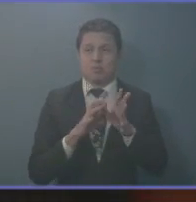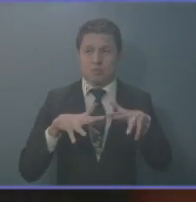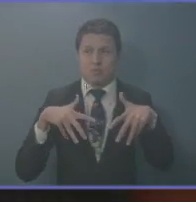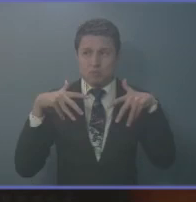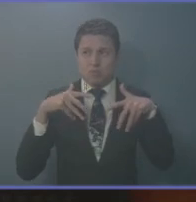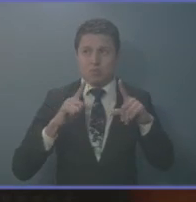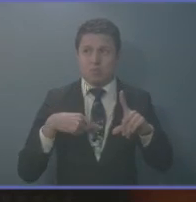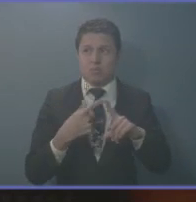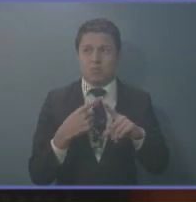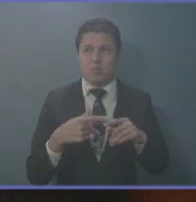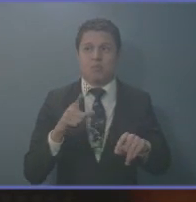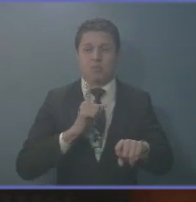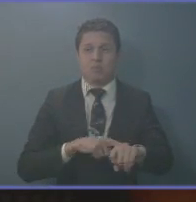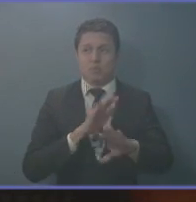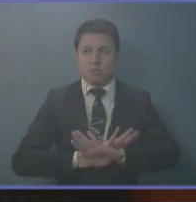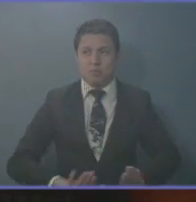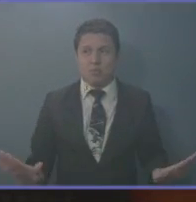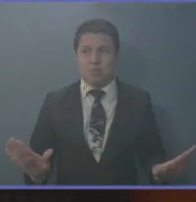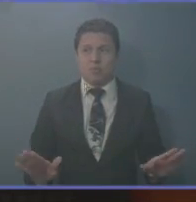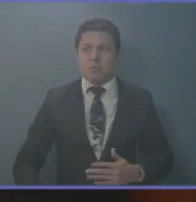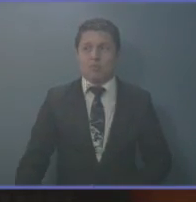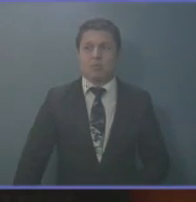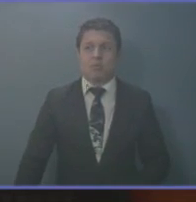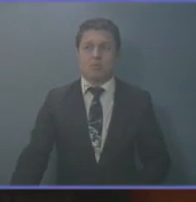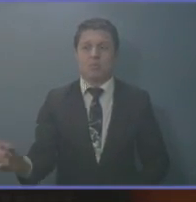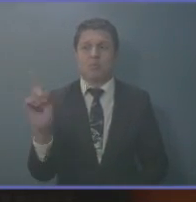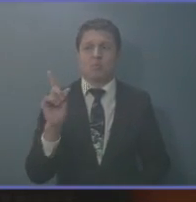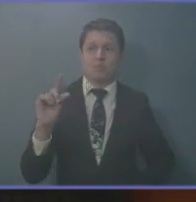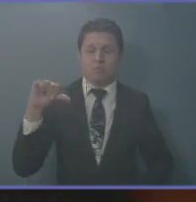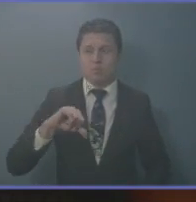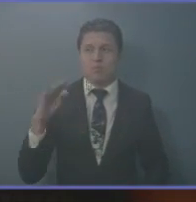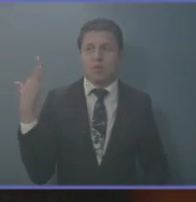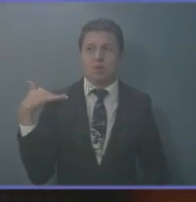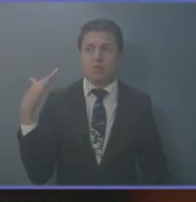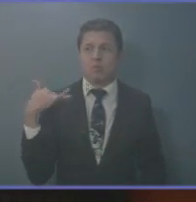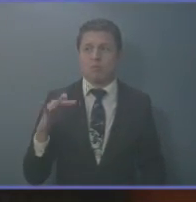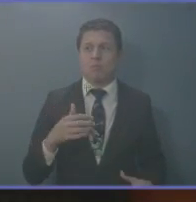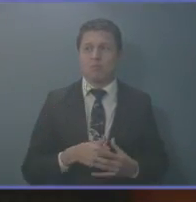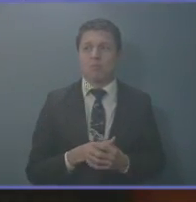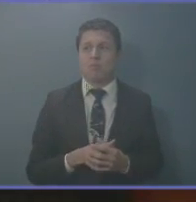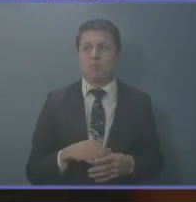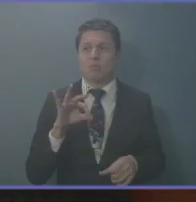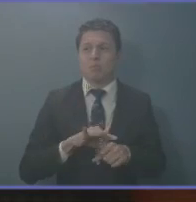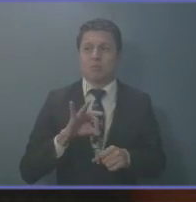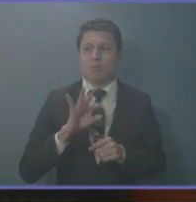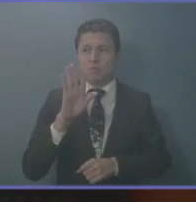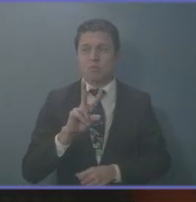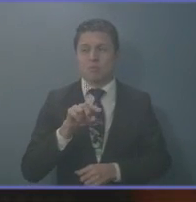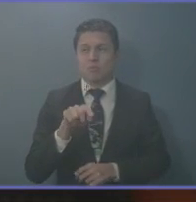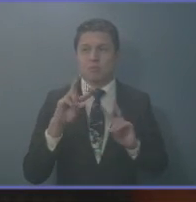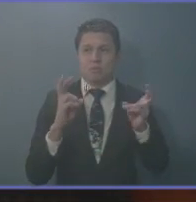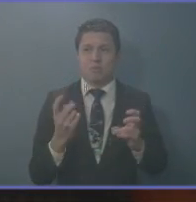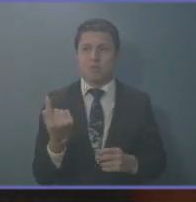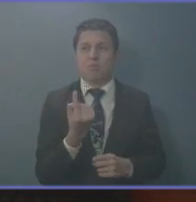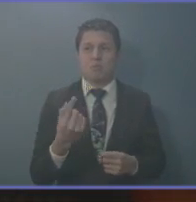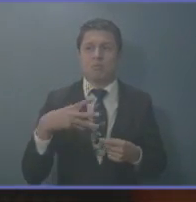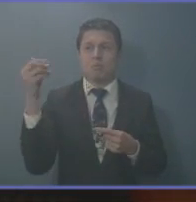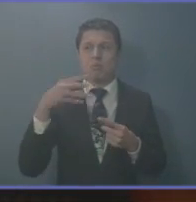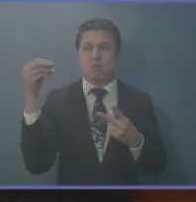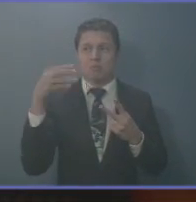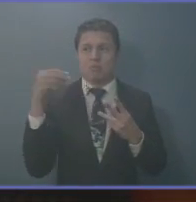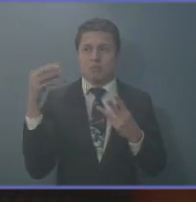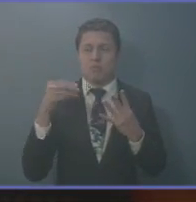hasta que finalice. Es una mala costumbre votando este tipo de cosas y comiencias en todo el mundo.